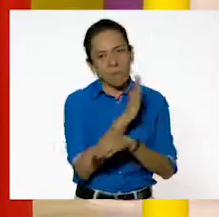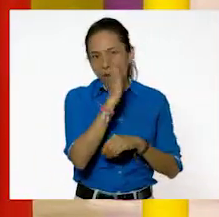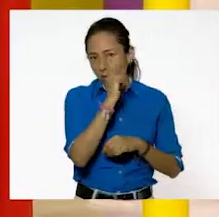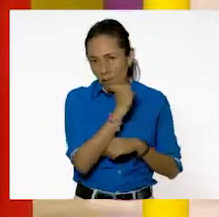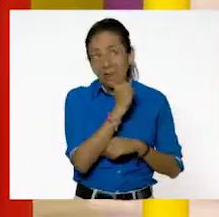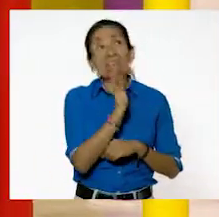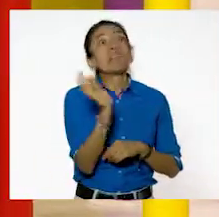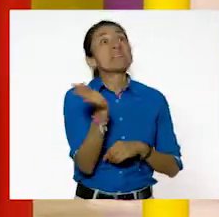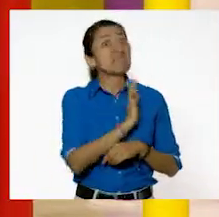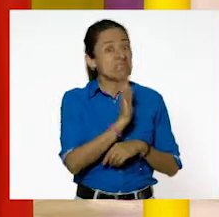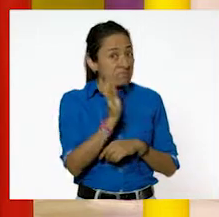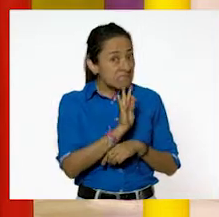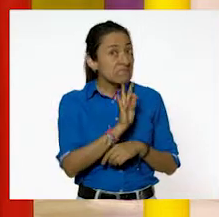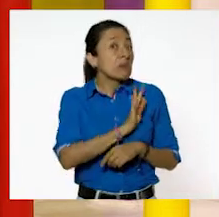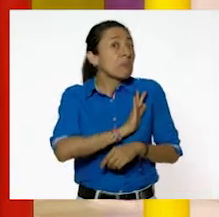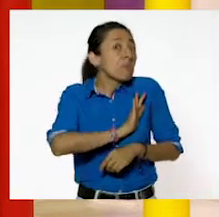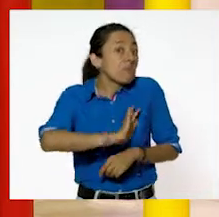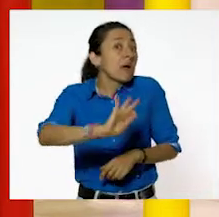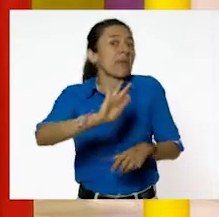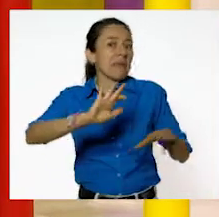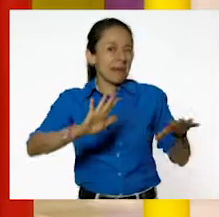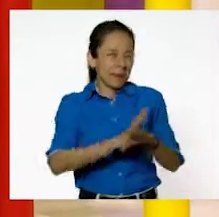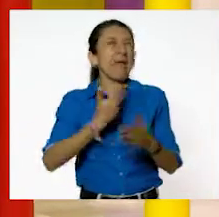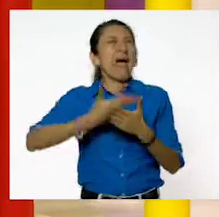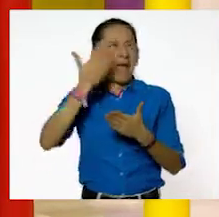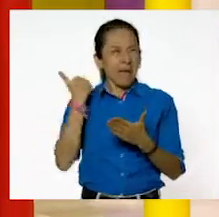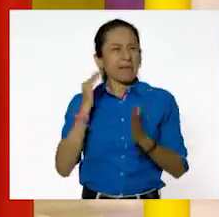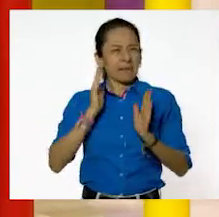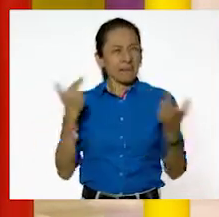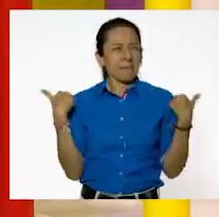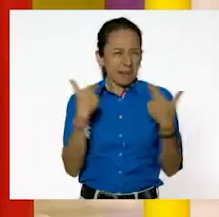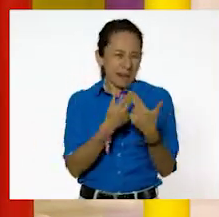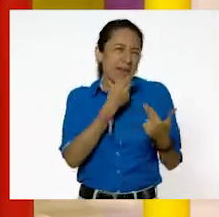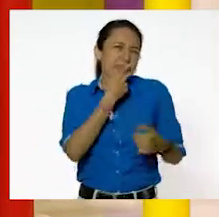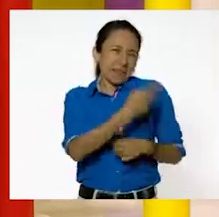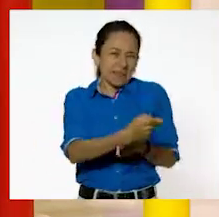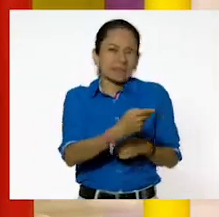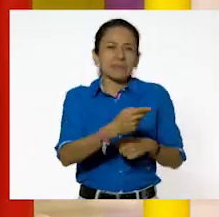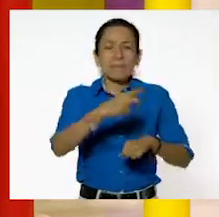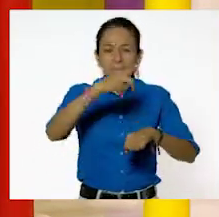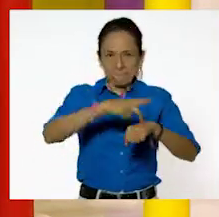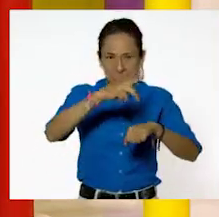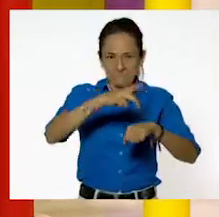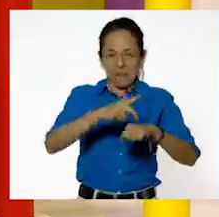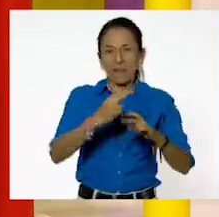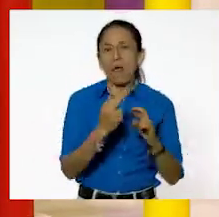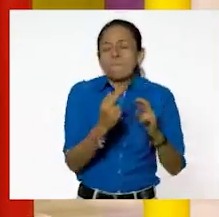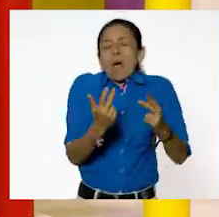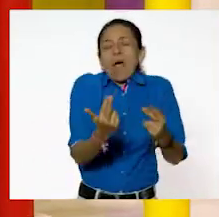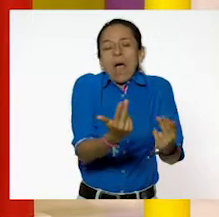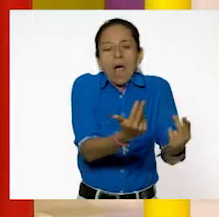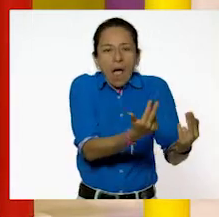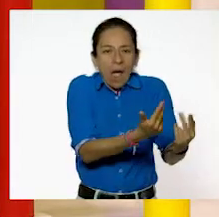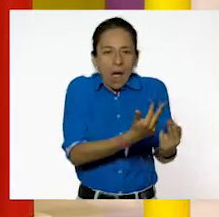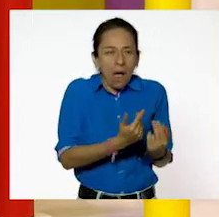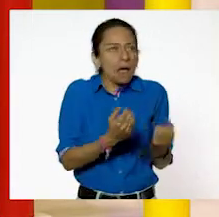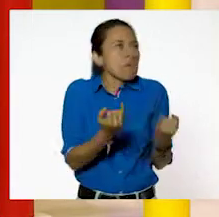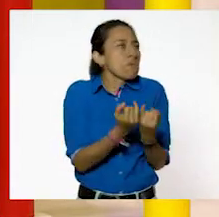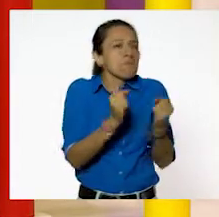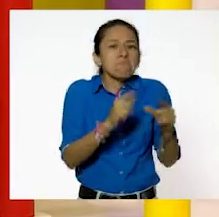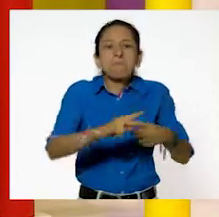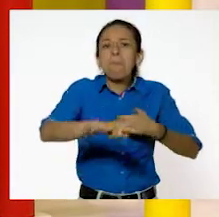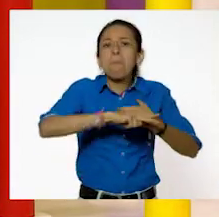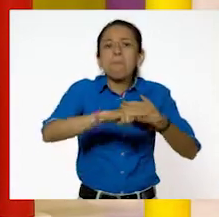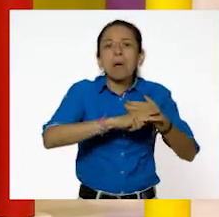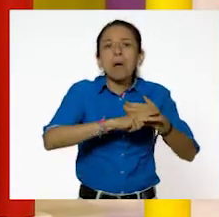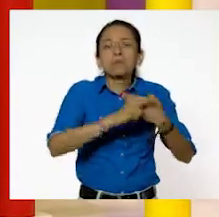es tal vez el ejemplo que alguna vez nos dio la maestra, de una piedra que se rompe. Se puede romper en pedacitos, como un vaso cuando se rompe. Se